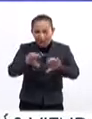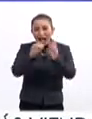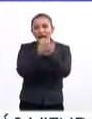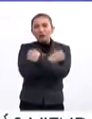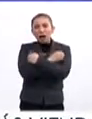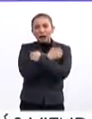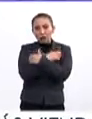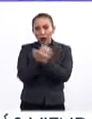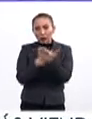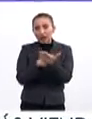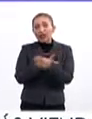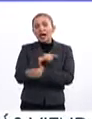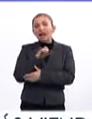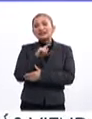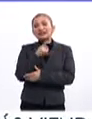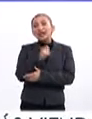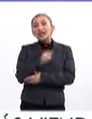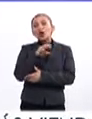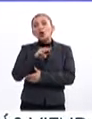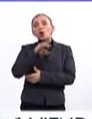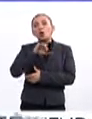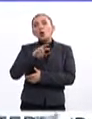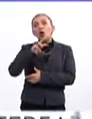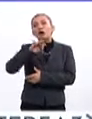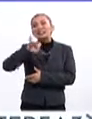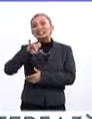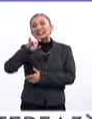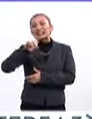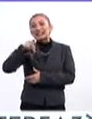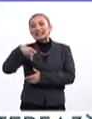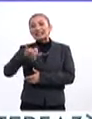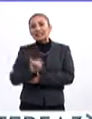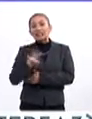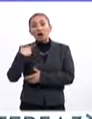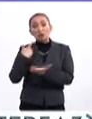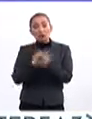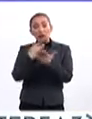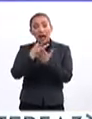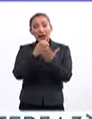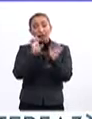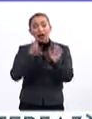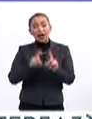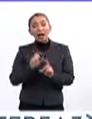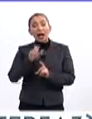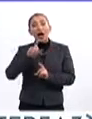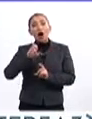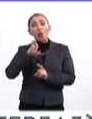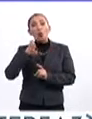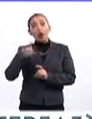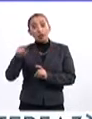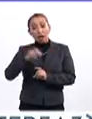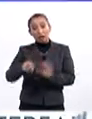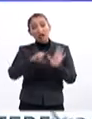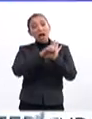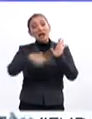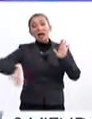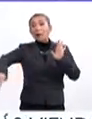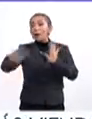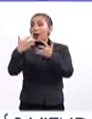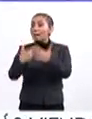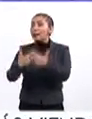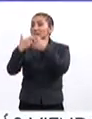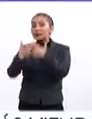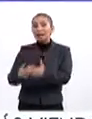educación, Esther Wachiki fue reconocida con el Global Educator Award 2016 y es una referencia para